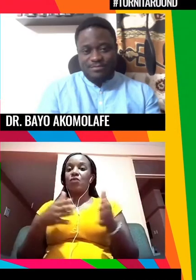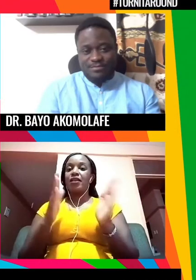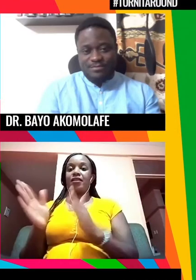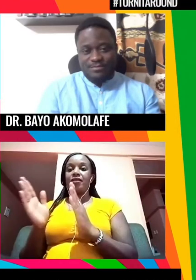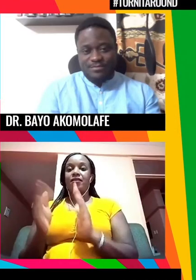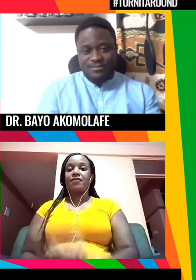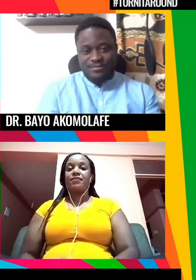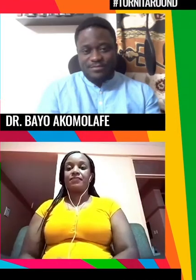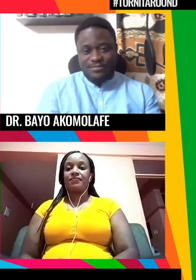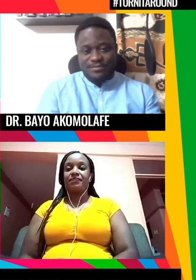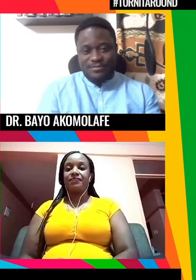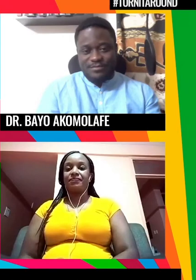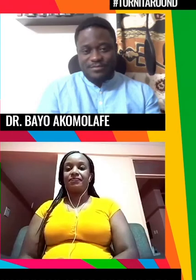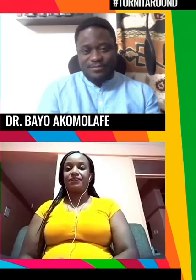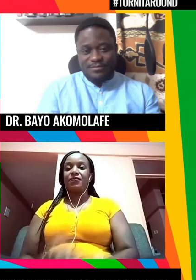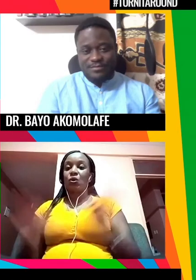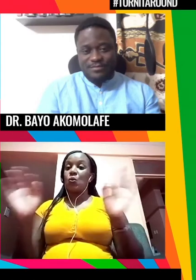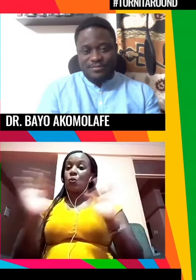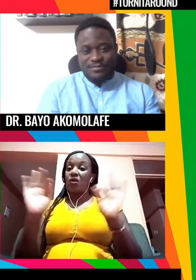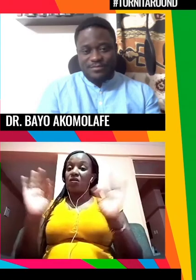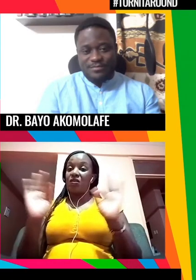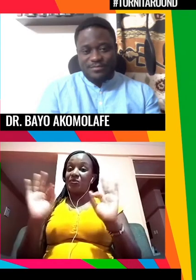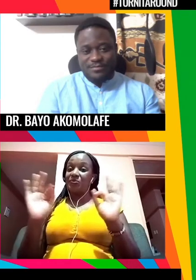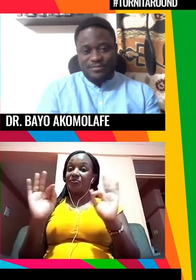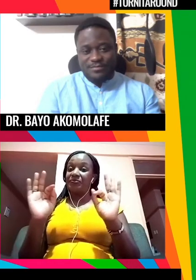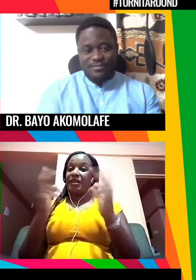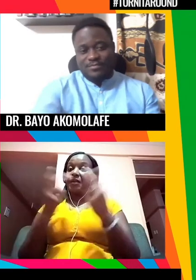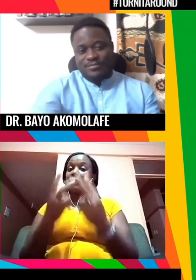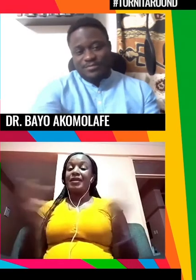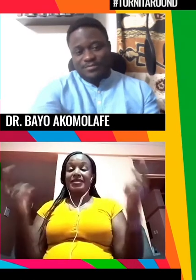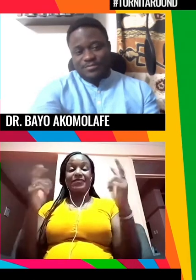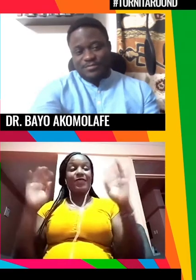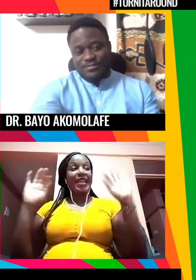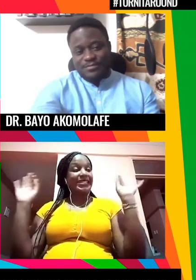Vaya, muchas gracias. Ideas fantásticas, queridos panelistas.